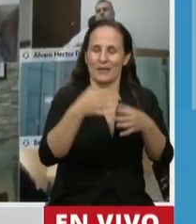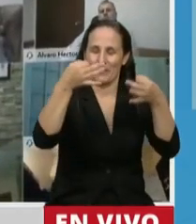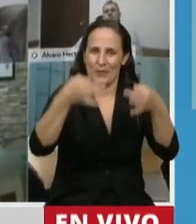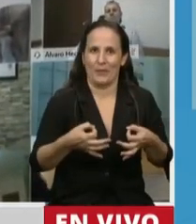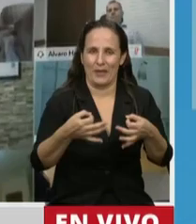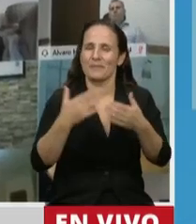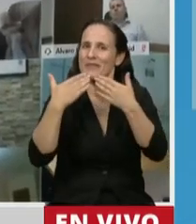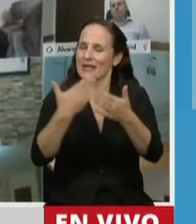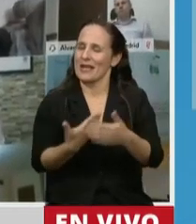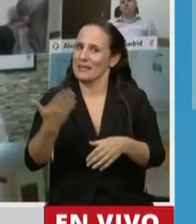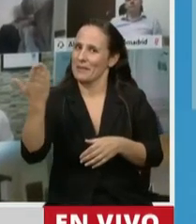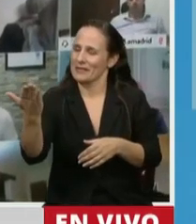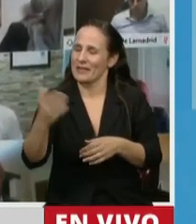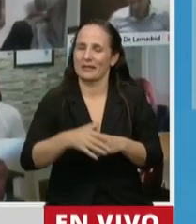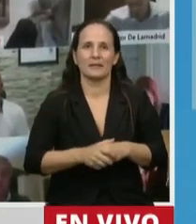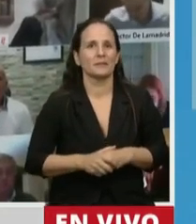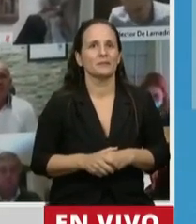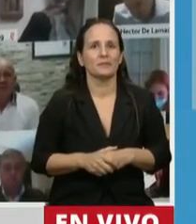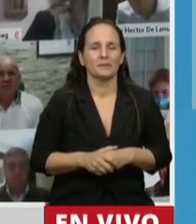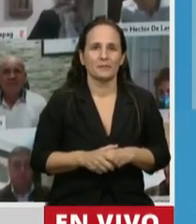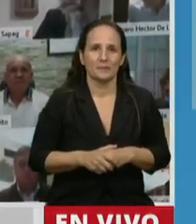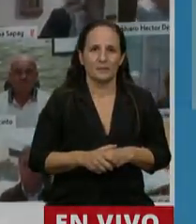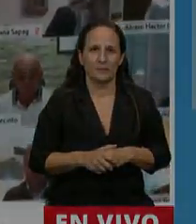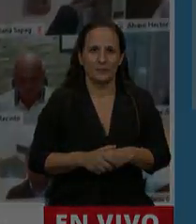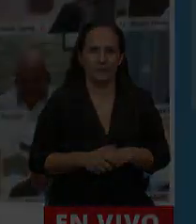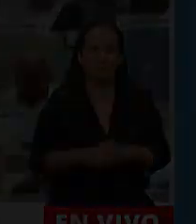corresponde. Gracias, presidente. Gracias, diputado.